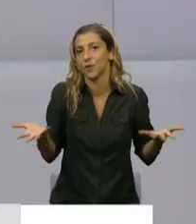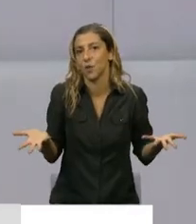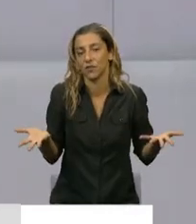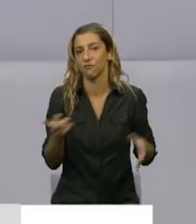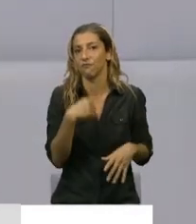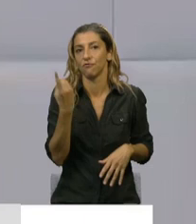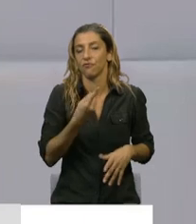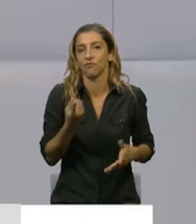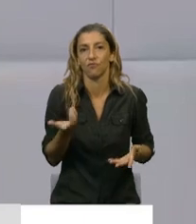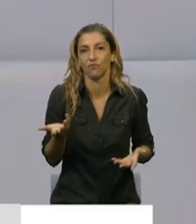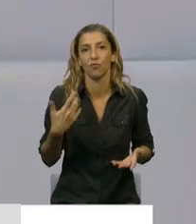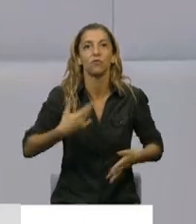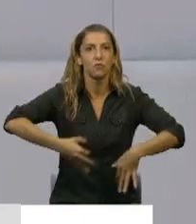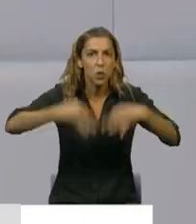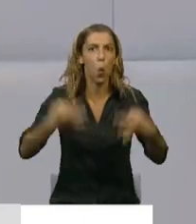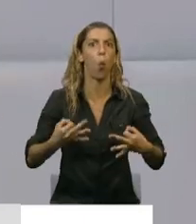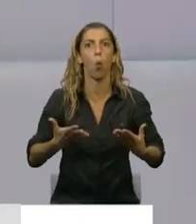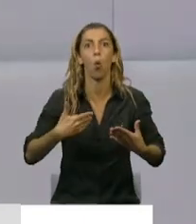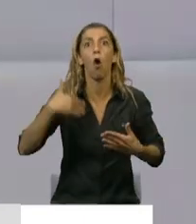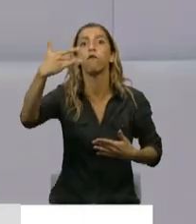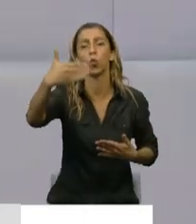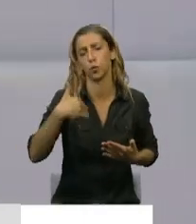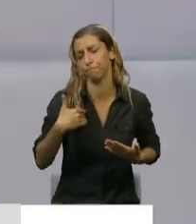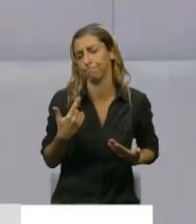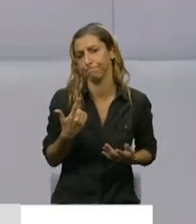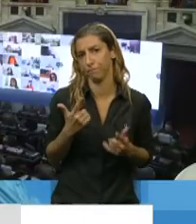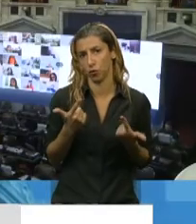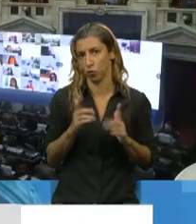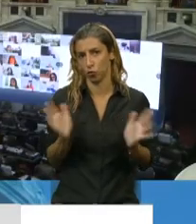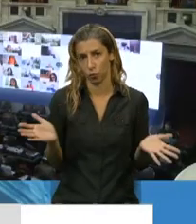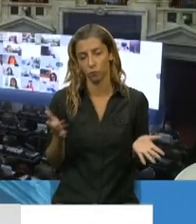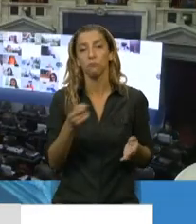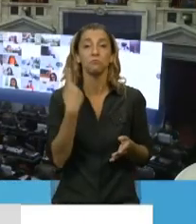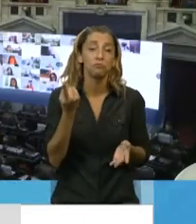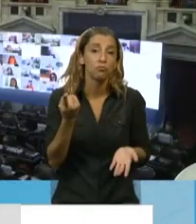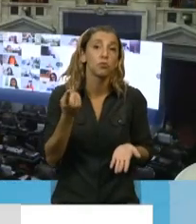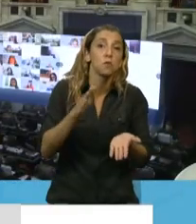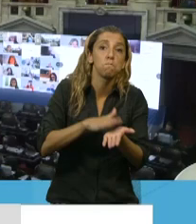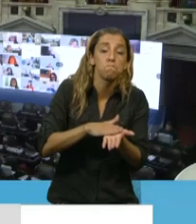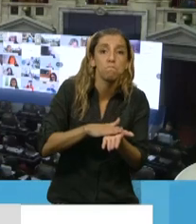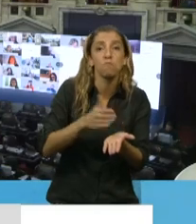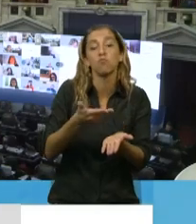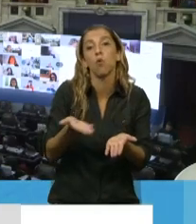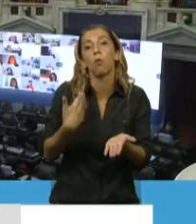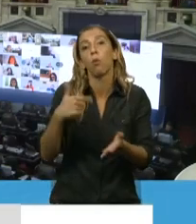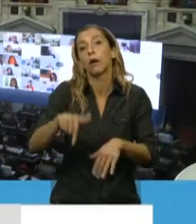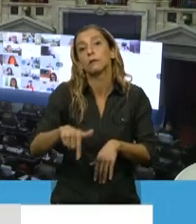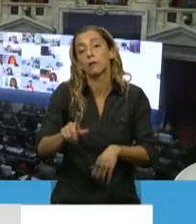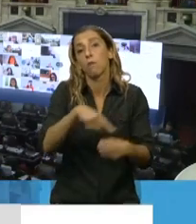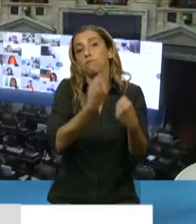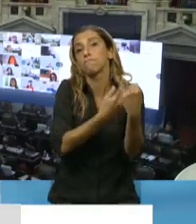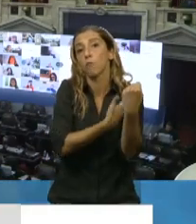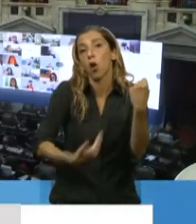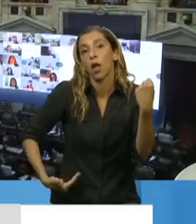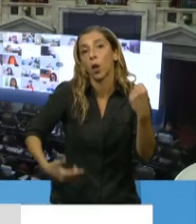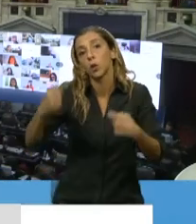condiciones de asegurar cómo va a suceder, también estamos planteando la facultad al Poder Ejecutivo de poder